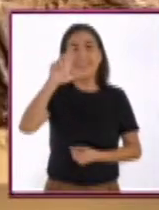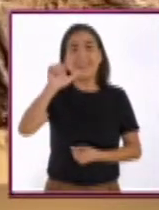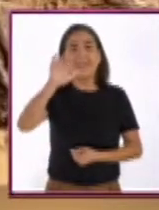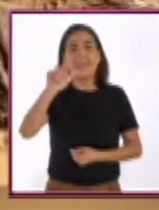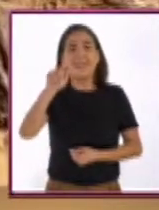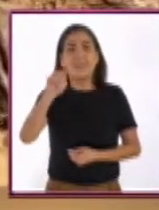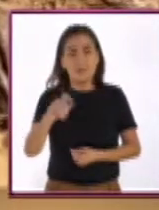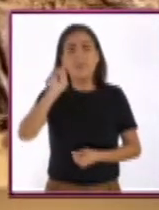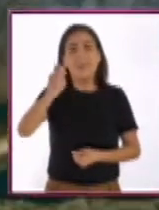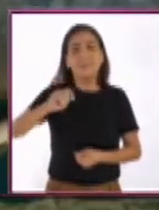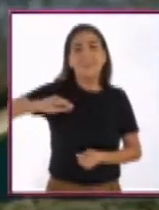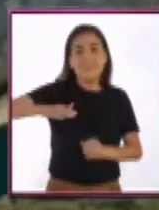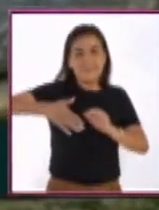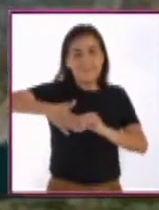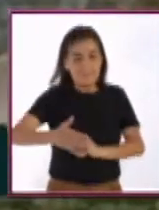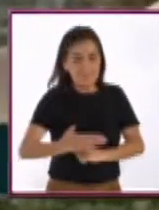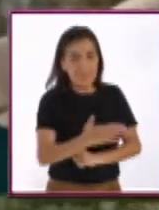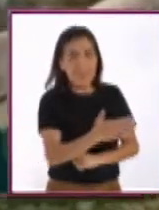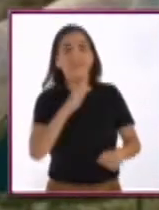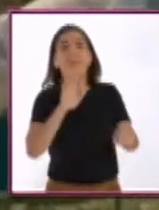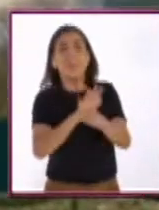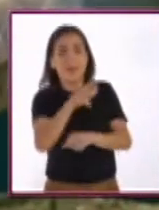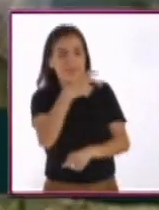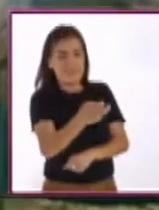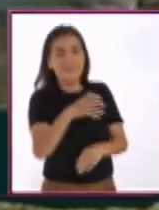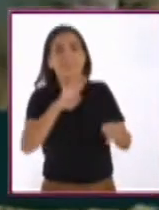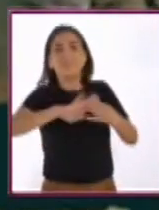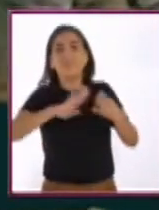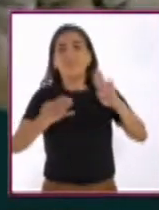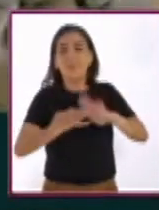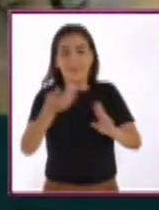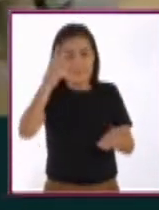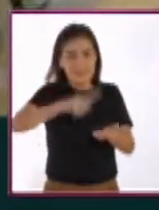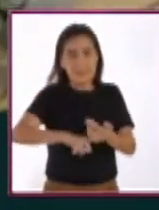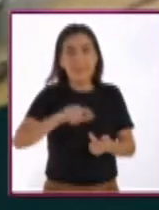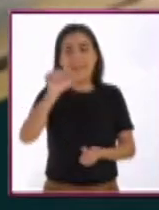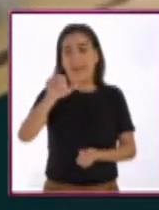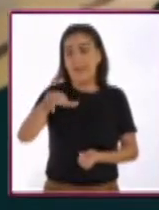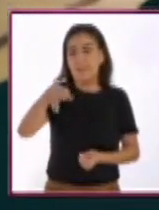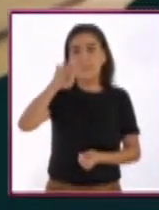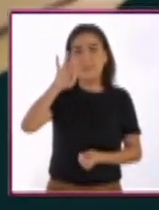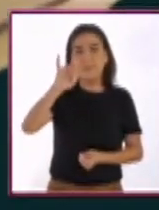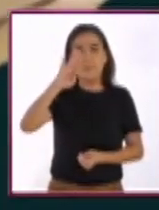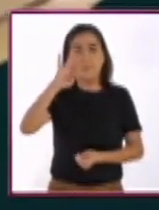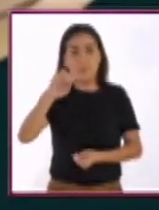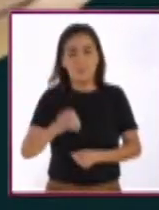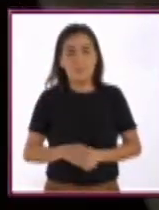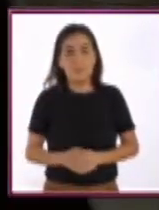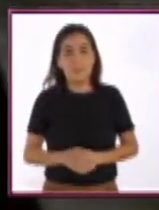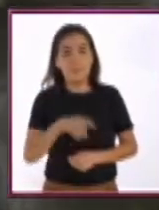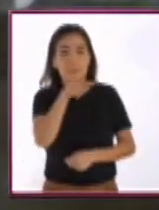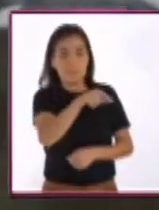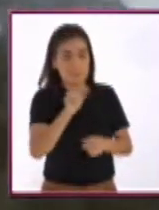celacanto es una especie de fósil viviente. Sus características muestran un estado evolutivo de pez a anfibio.